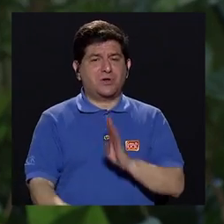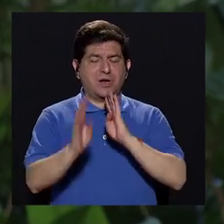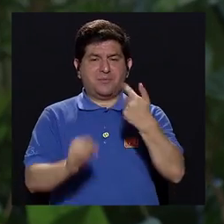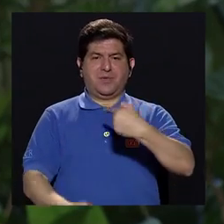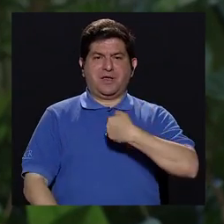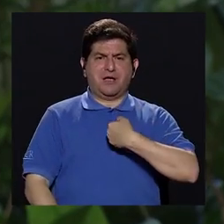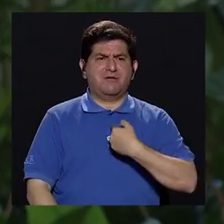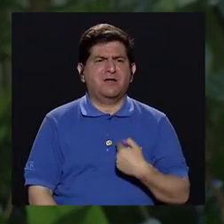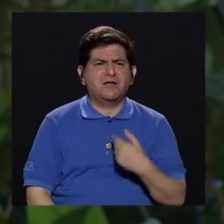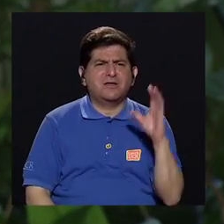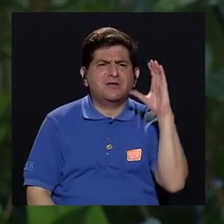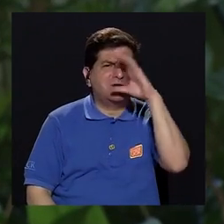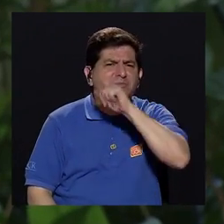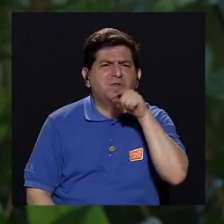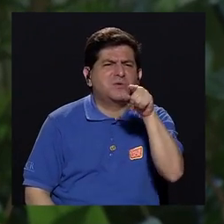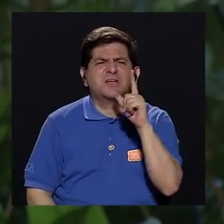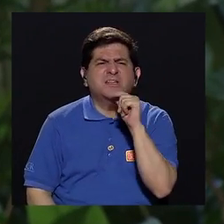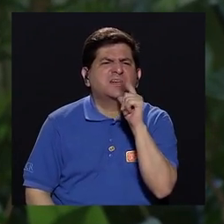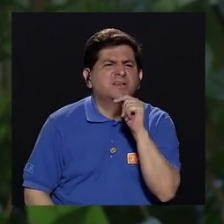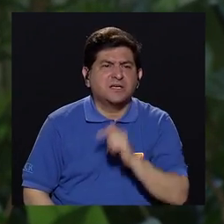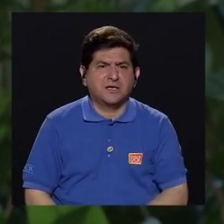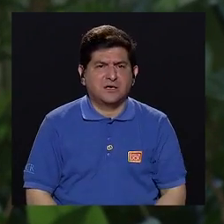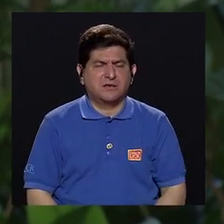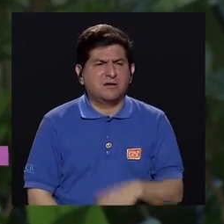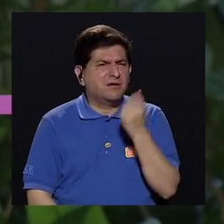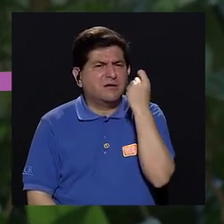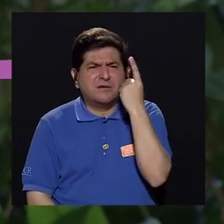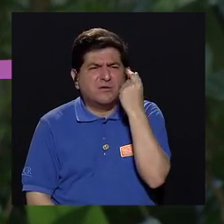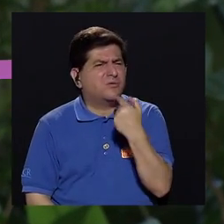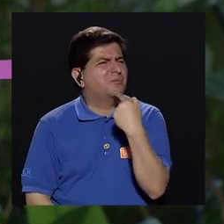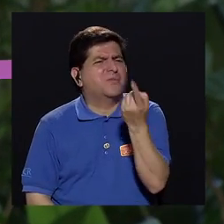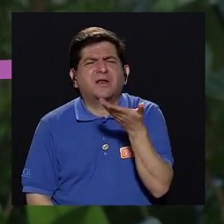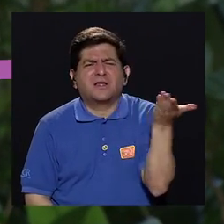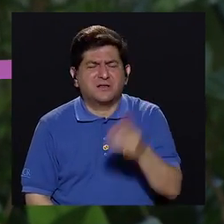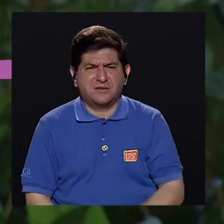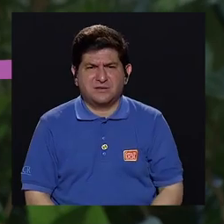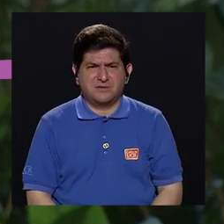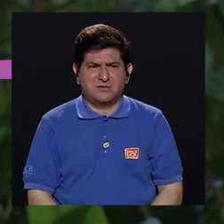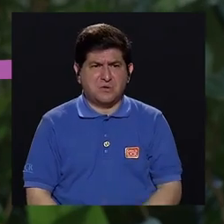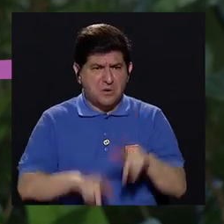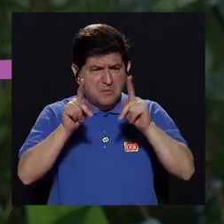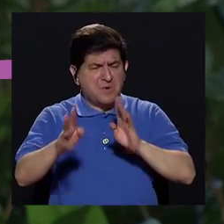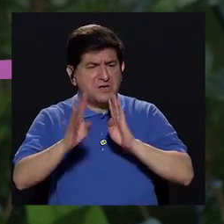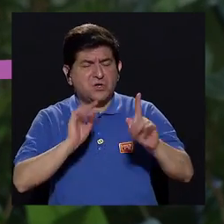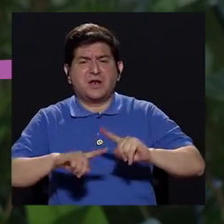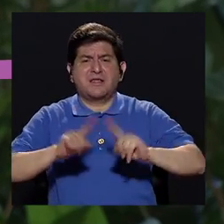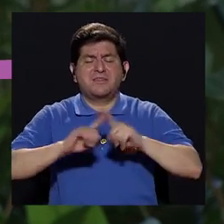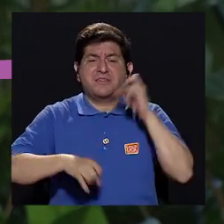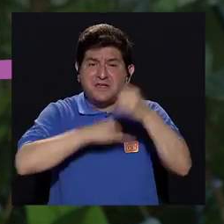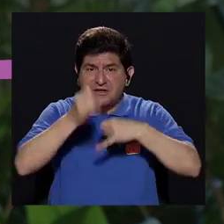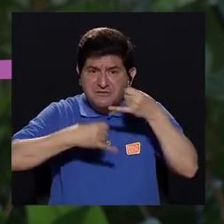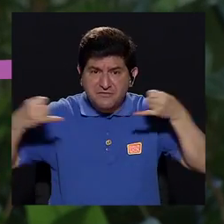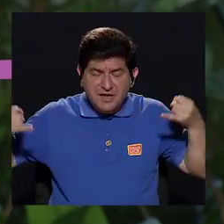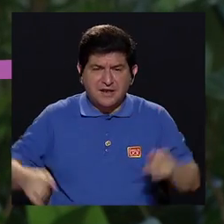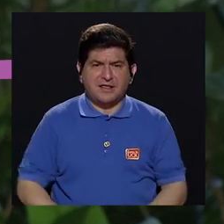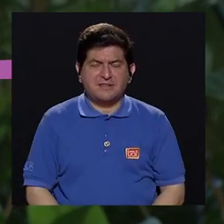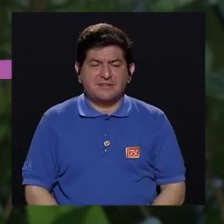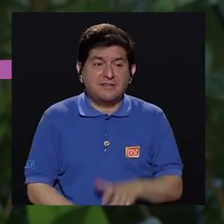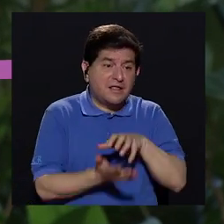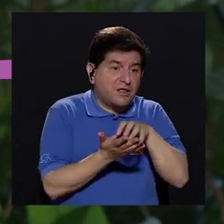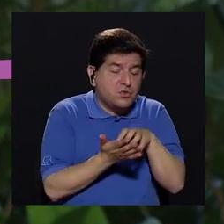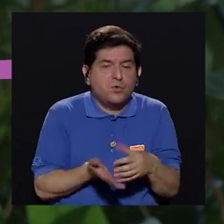a hablarme y primero también no le reconozco el rostro, no le comprendo lo que me está diciendo, lo siento que me está hablando en otro idioma. La